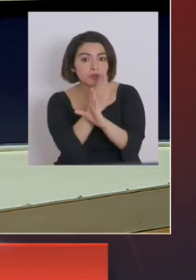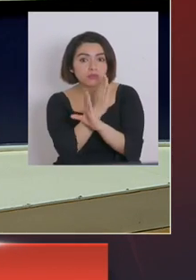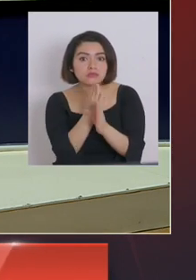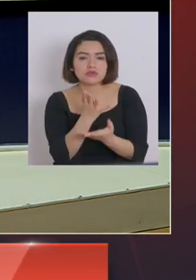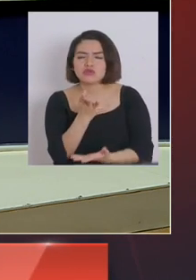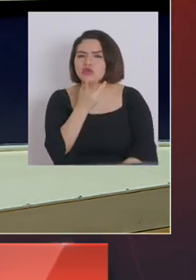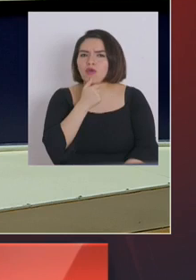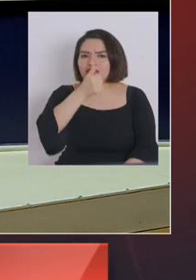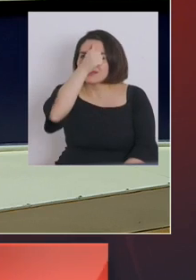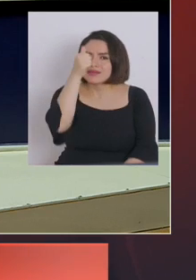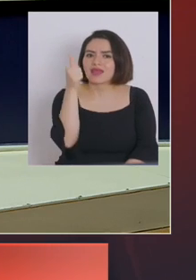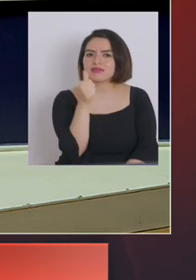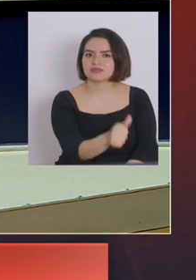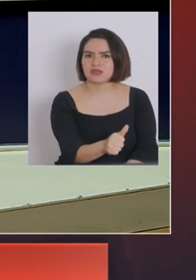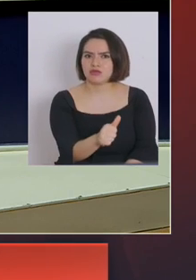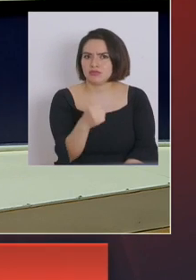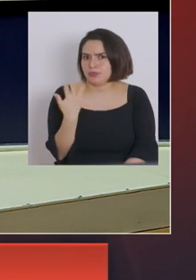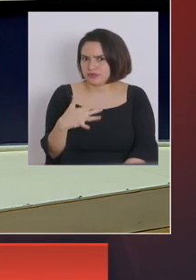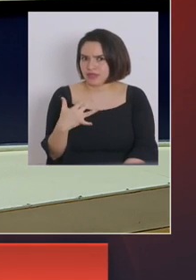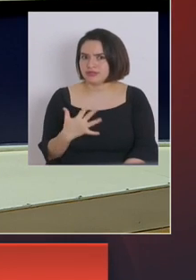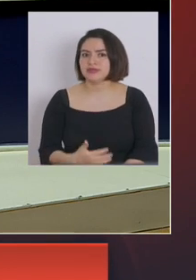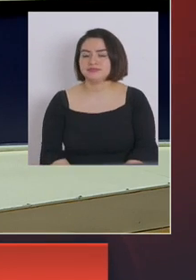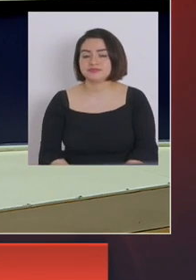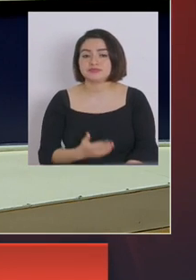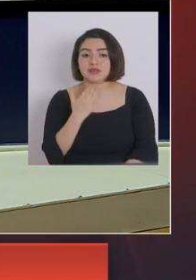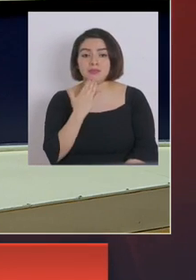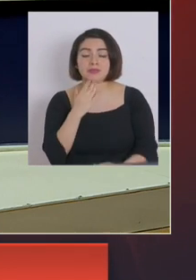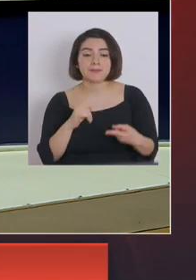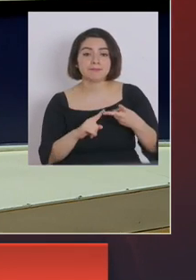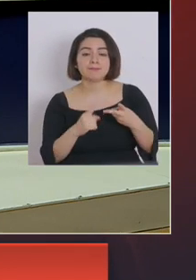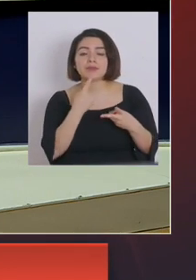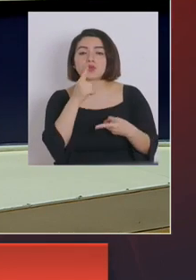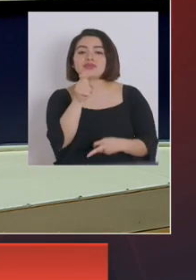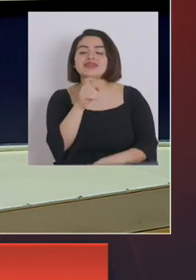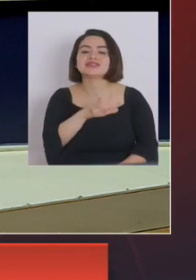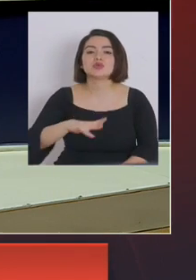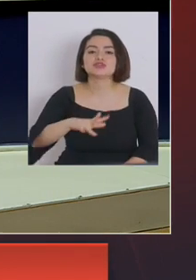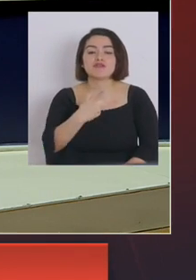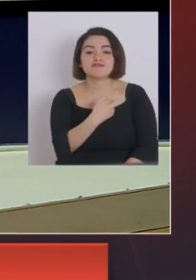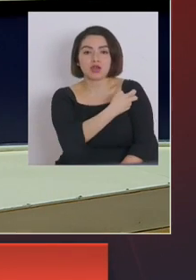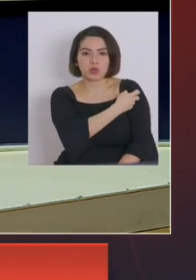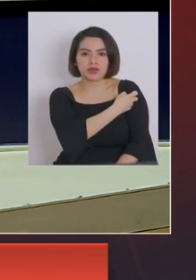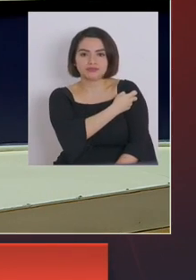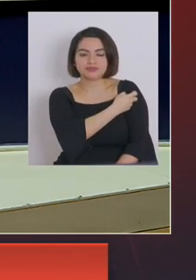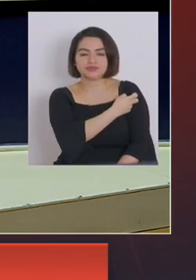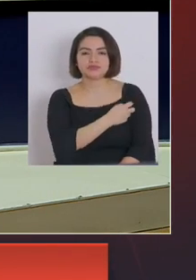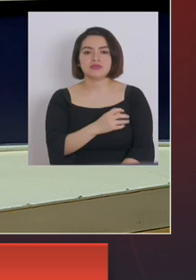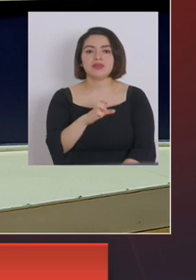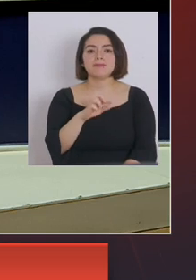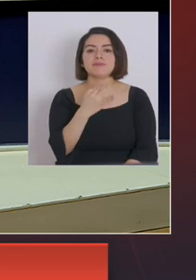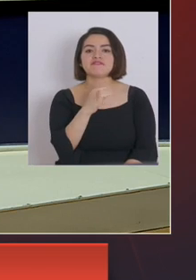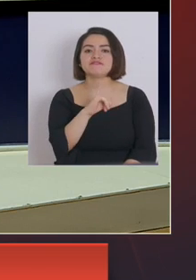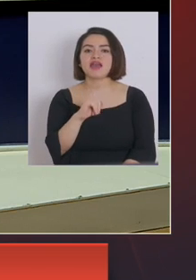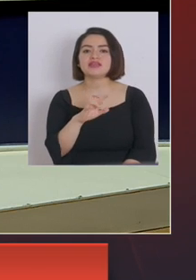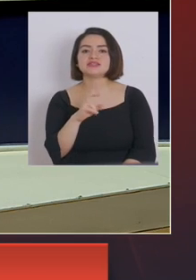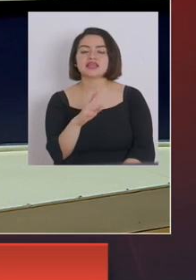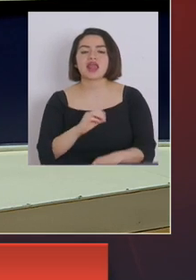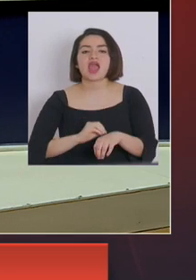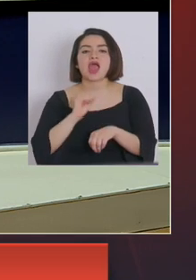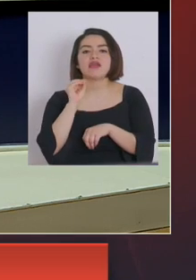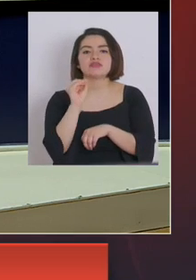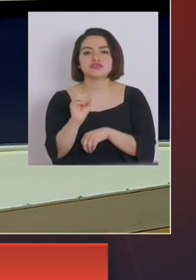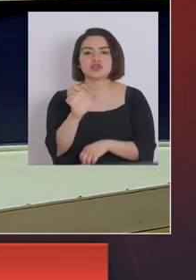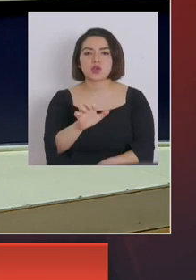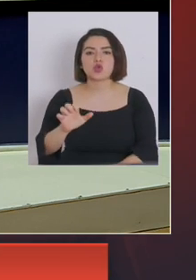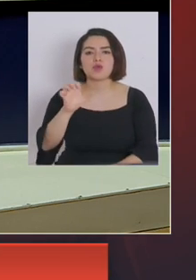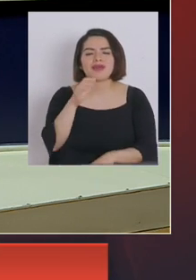una pena importante? Preguntarles también por la situación de las vacunas. Pfizer anunció que en Europa